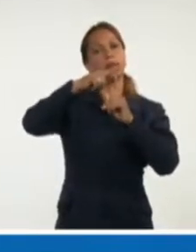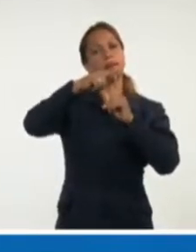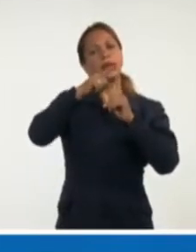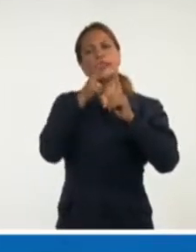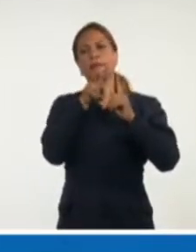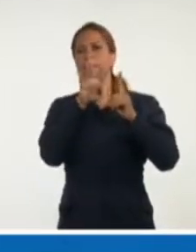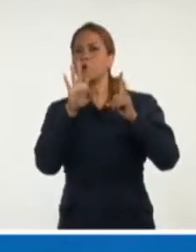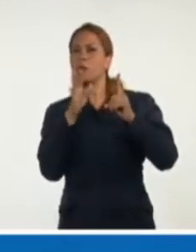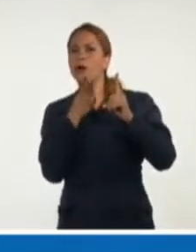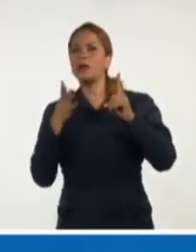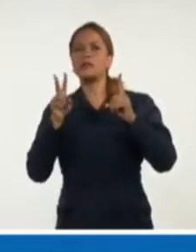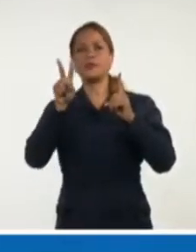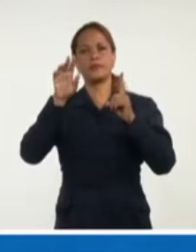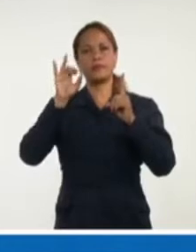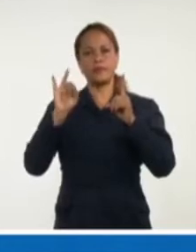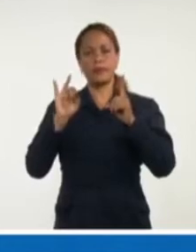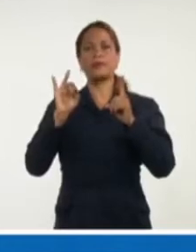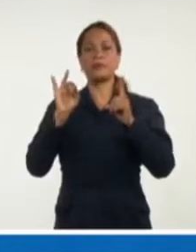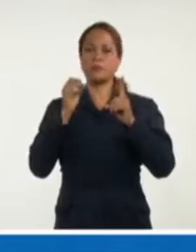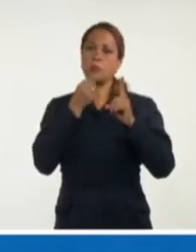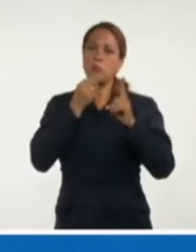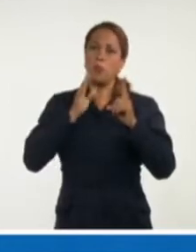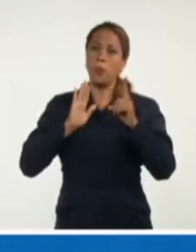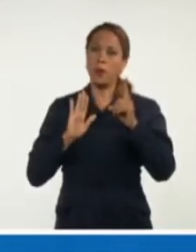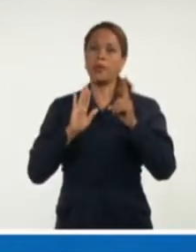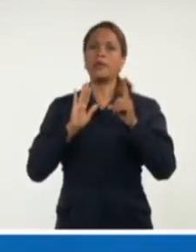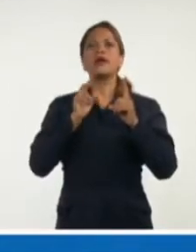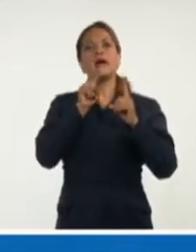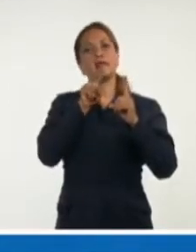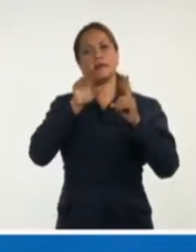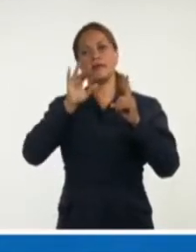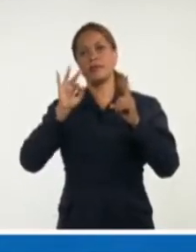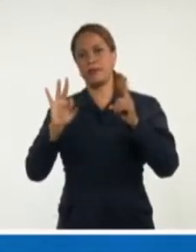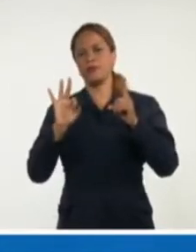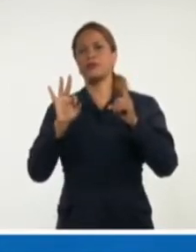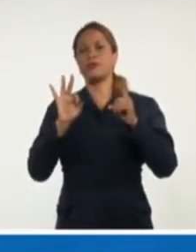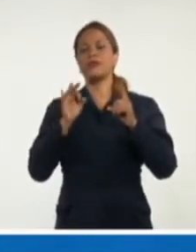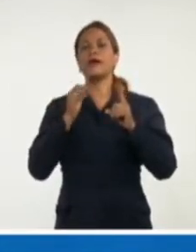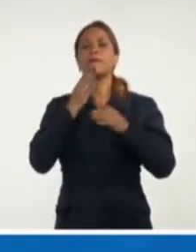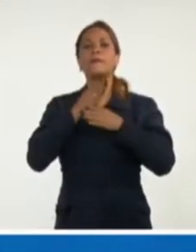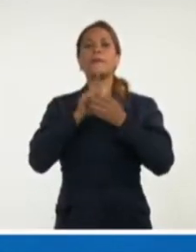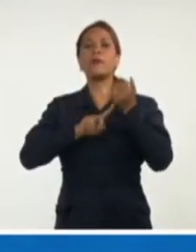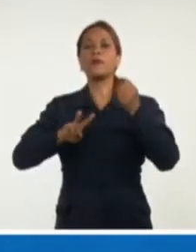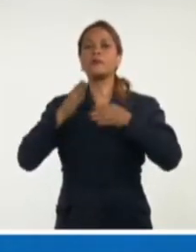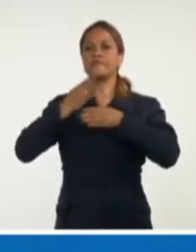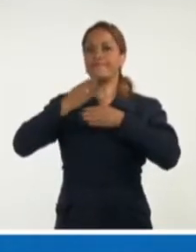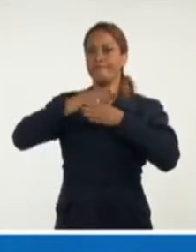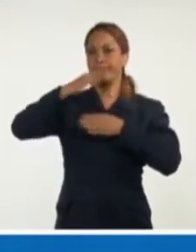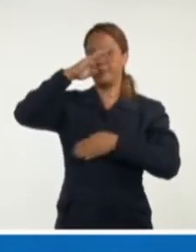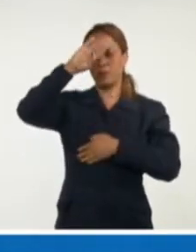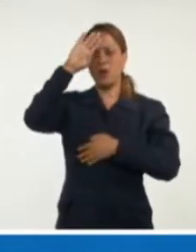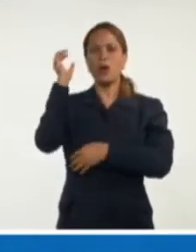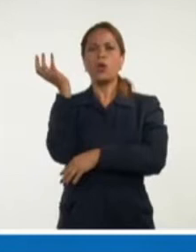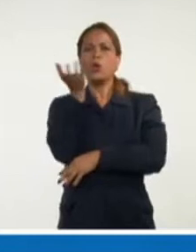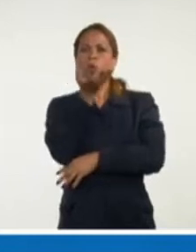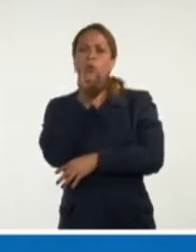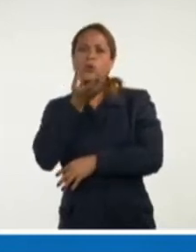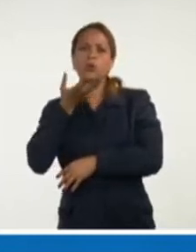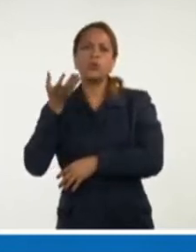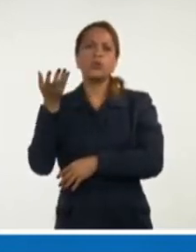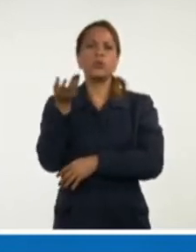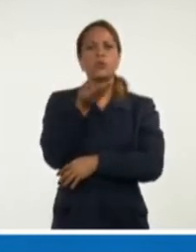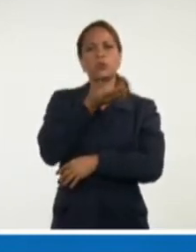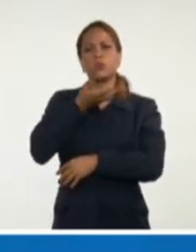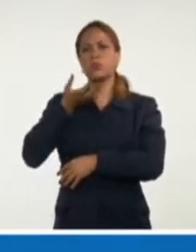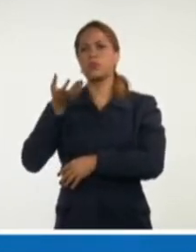27 grados Celsius. Incluso pudiera llegar a 28 grados en Santiago de Cuba. Los vientos variables débiles, pero ya desde la tarde,